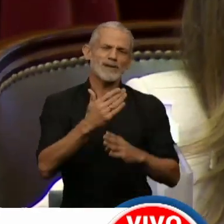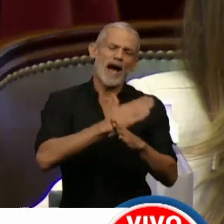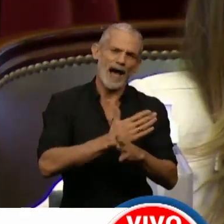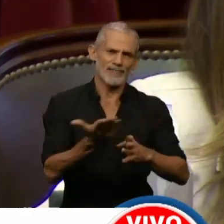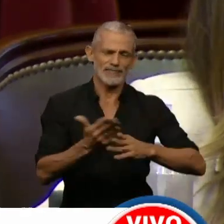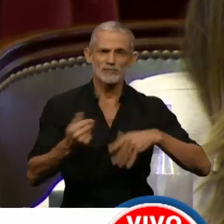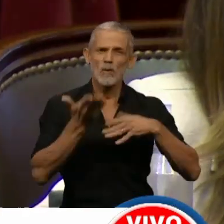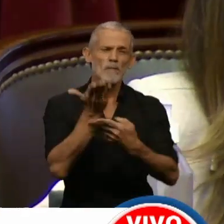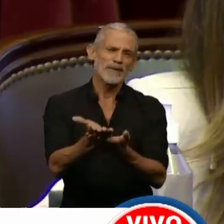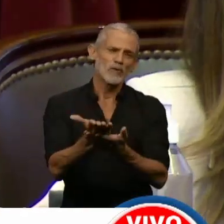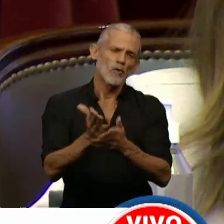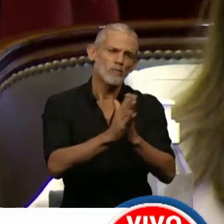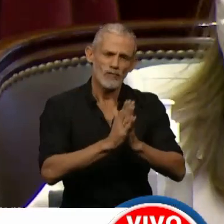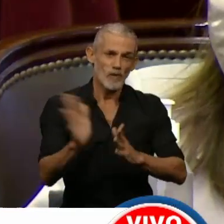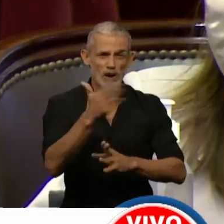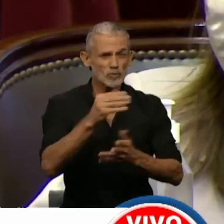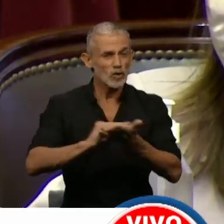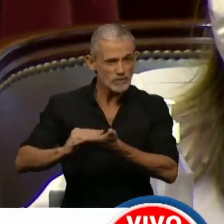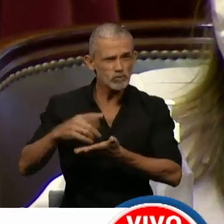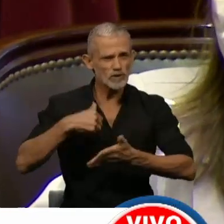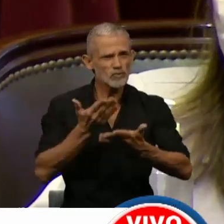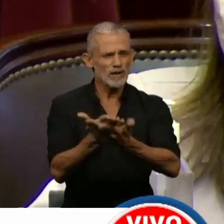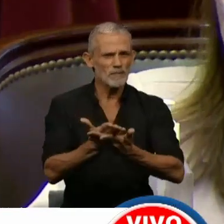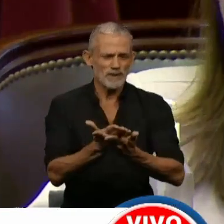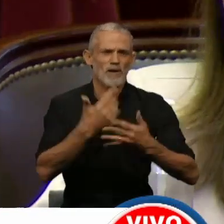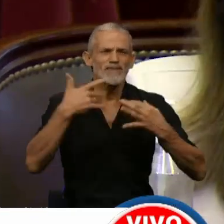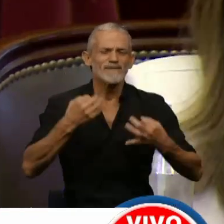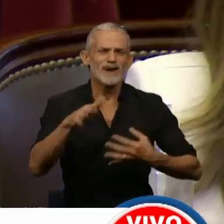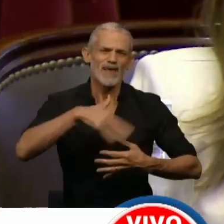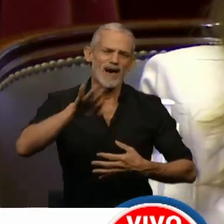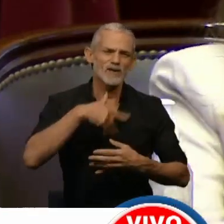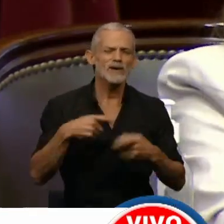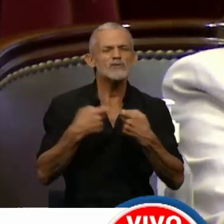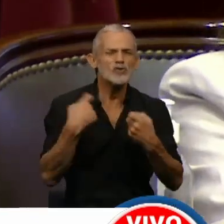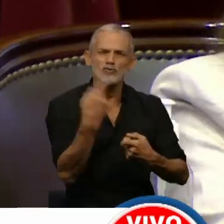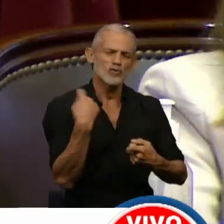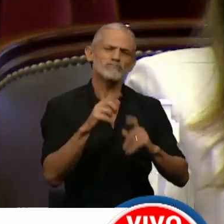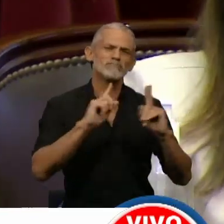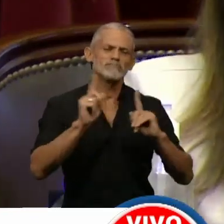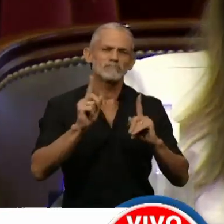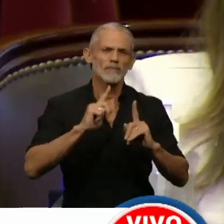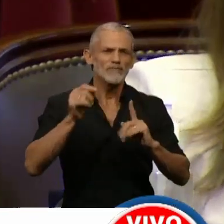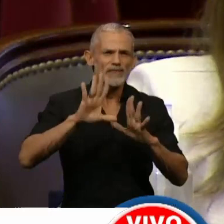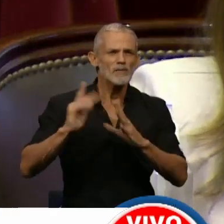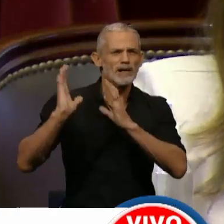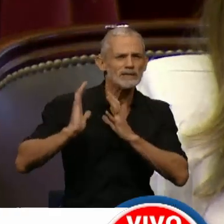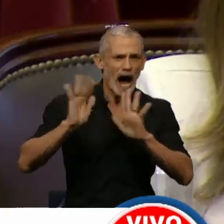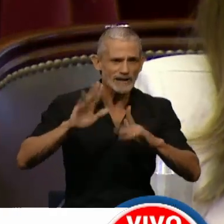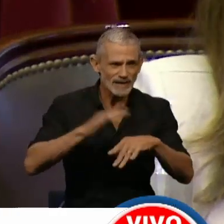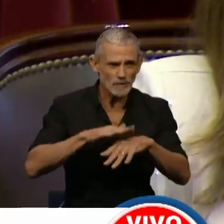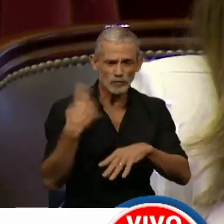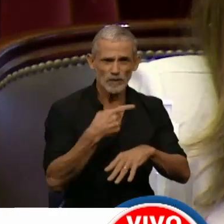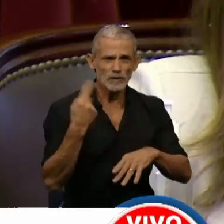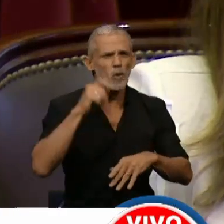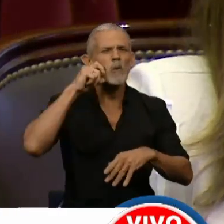antes. Yo le pido a todos los colegas legisladores que realmente no seamos cómplices de esto, que no carguemos sobre nuestra espalda